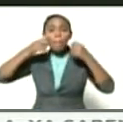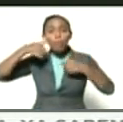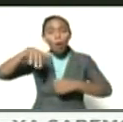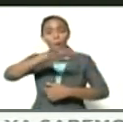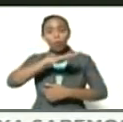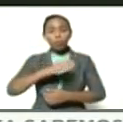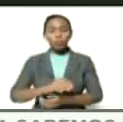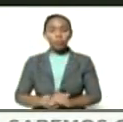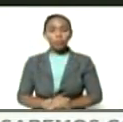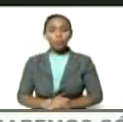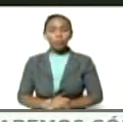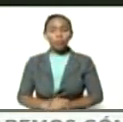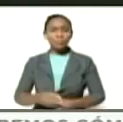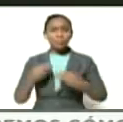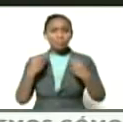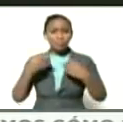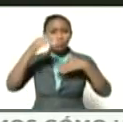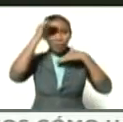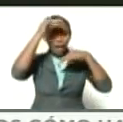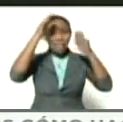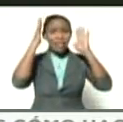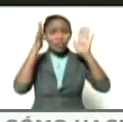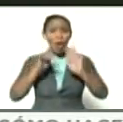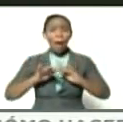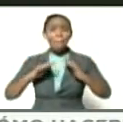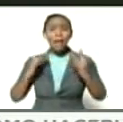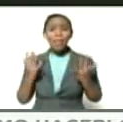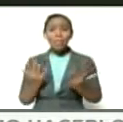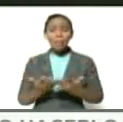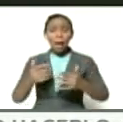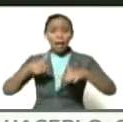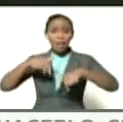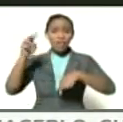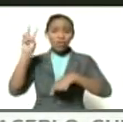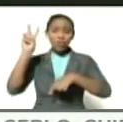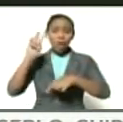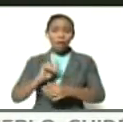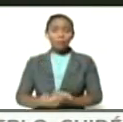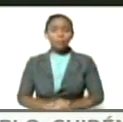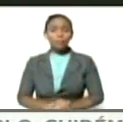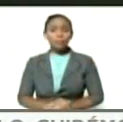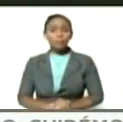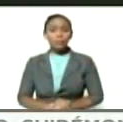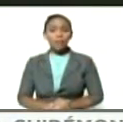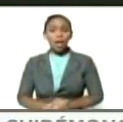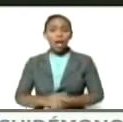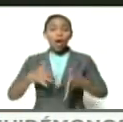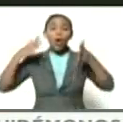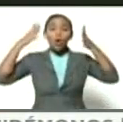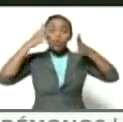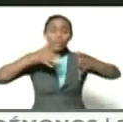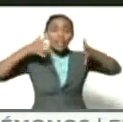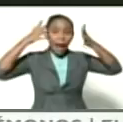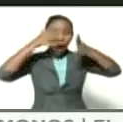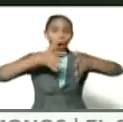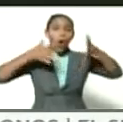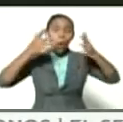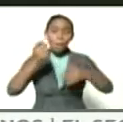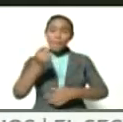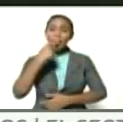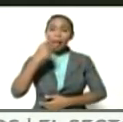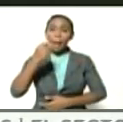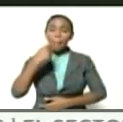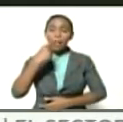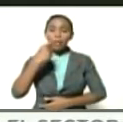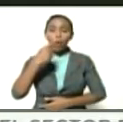por atender la pandemia en Venezuela, por recomendar específicamente un medicamento